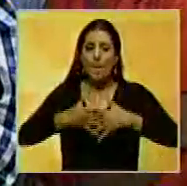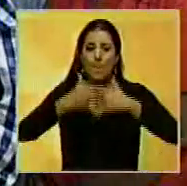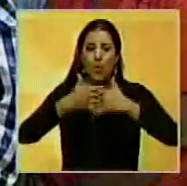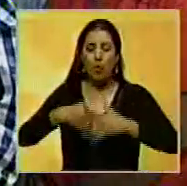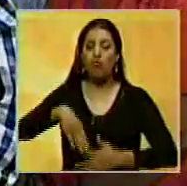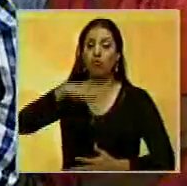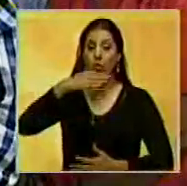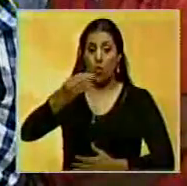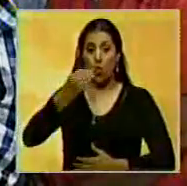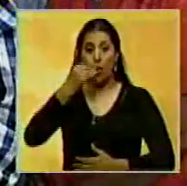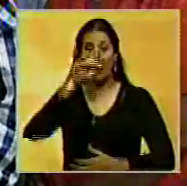y abastecimiento nacional.